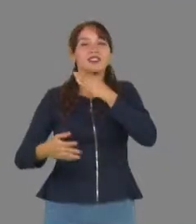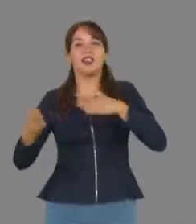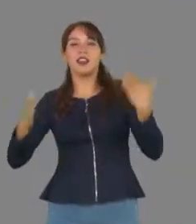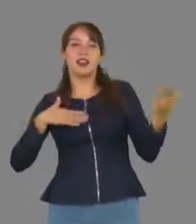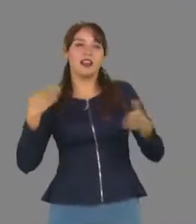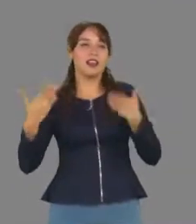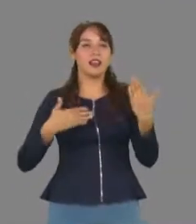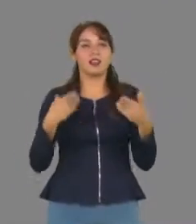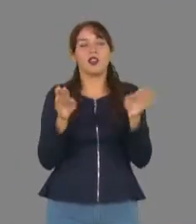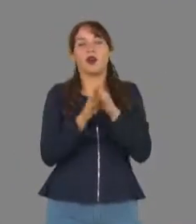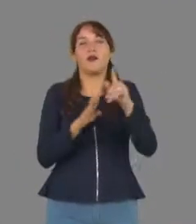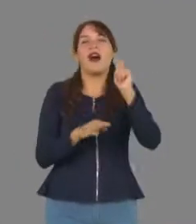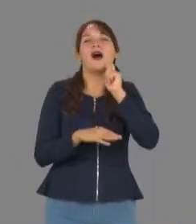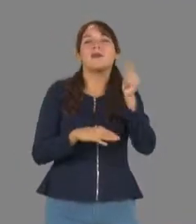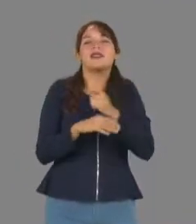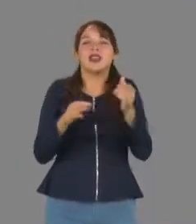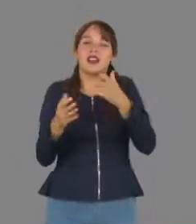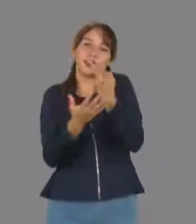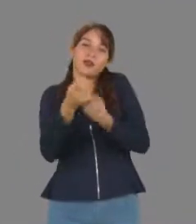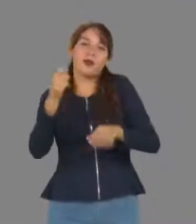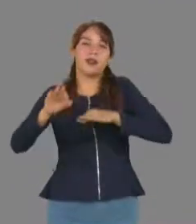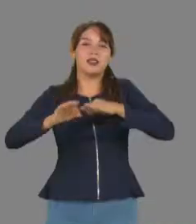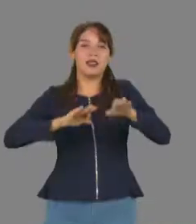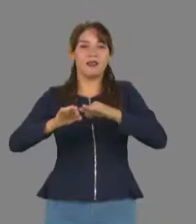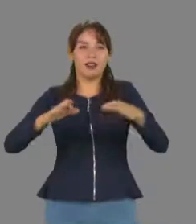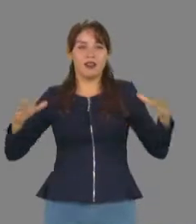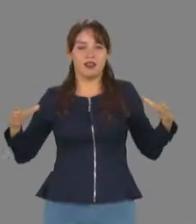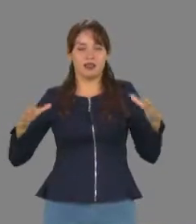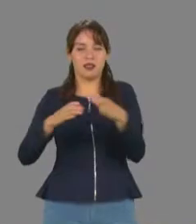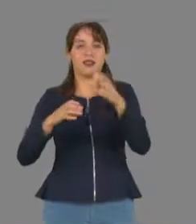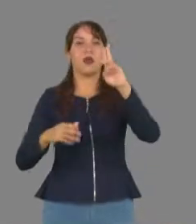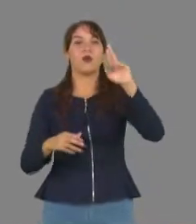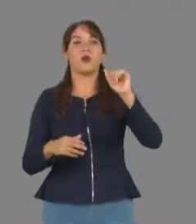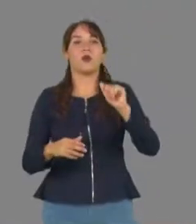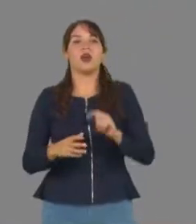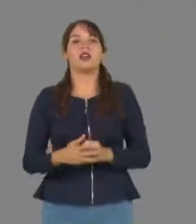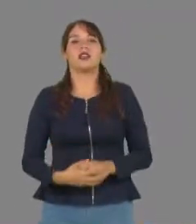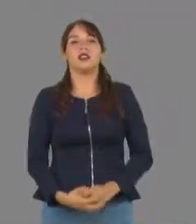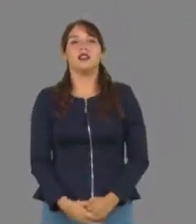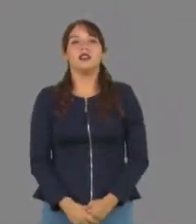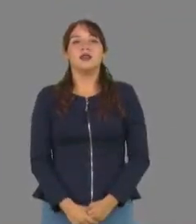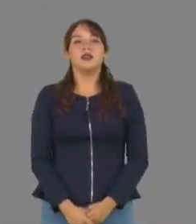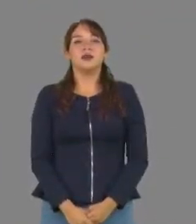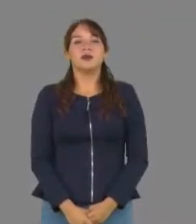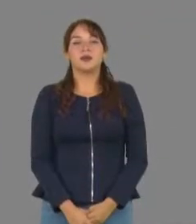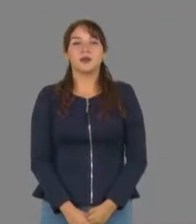y estrecha lazos de amistad, todo en beneficio del ambiente que priva en la máxima casa de estudios de Tamaulipas.